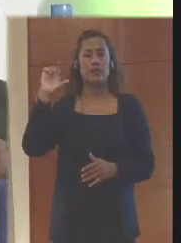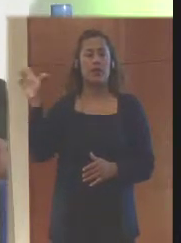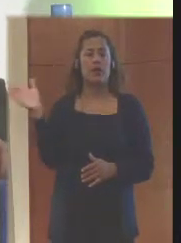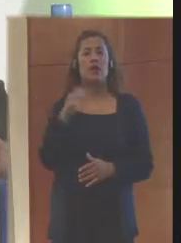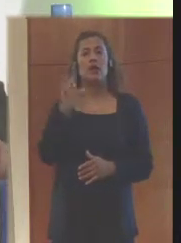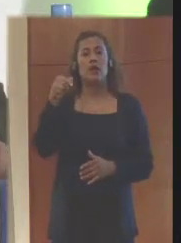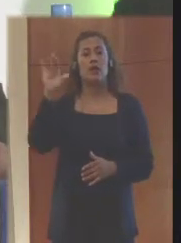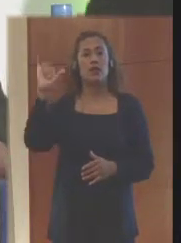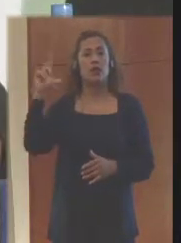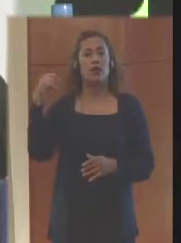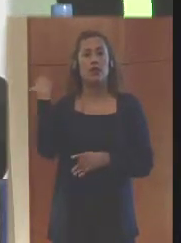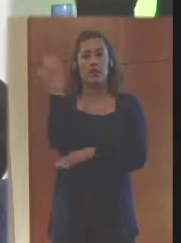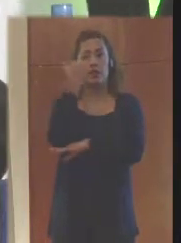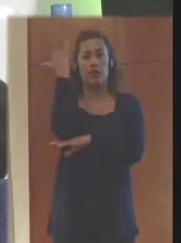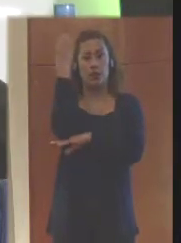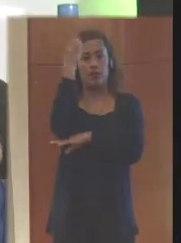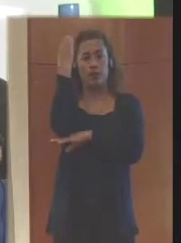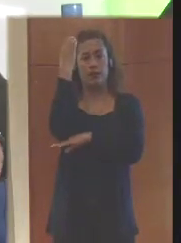Seguridad.